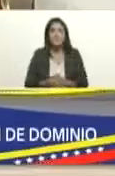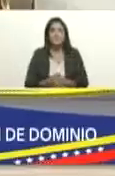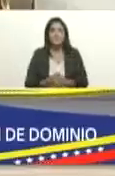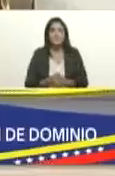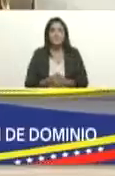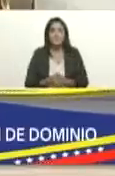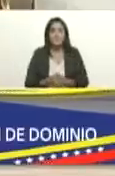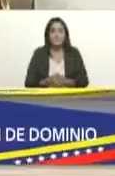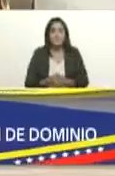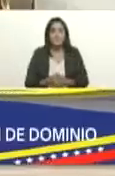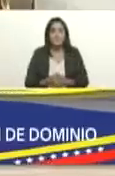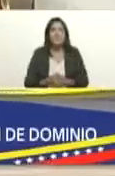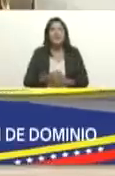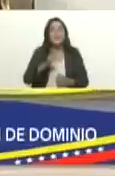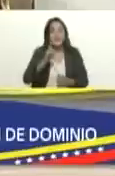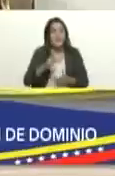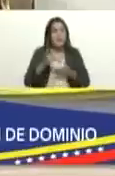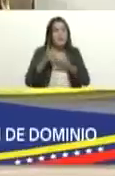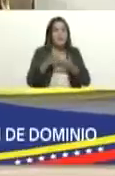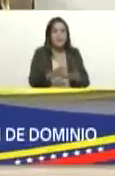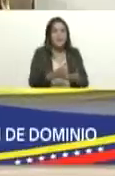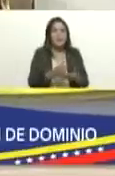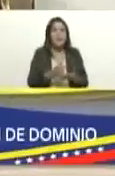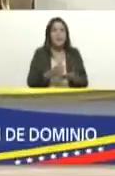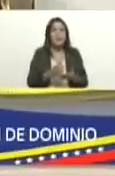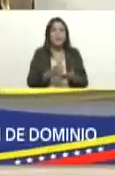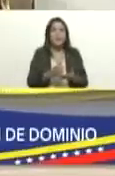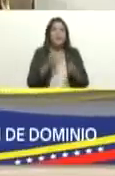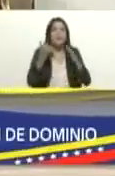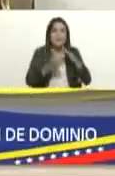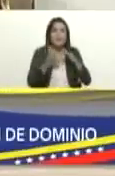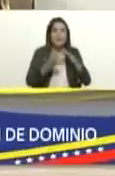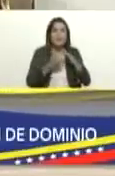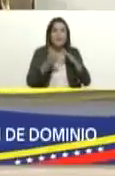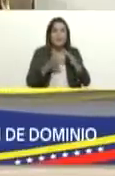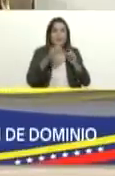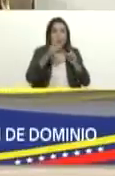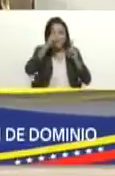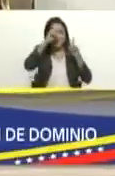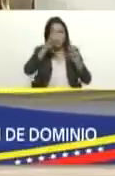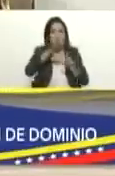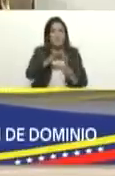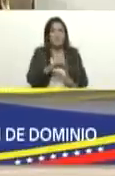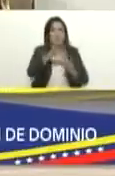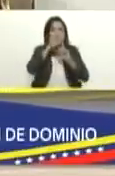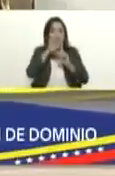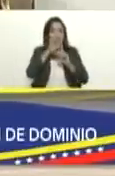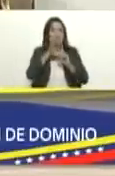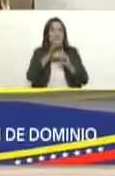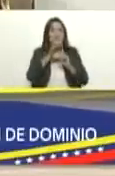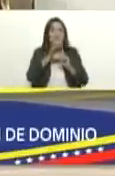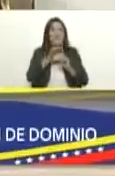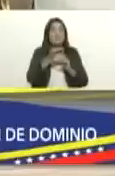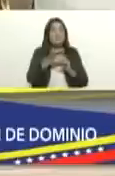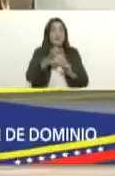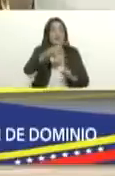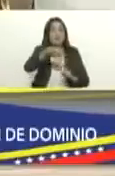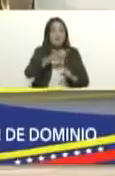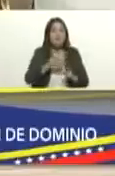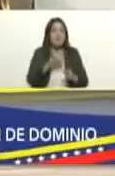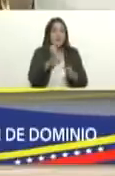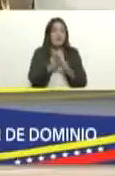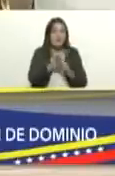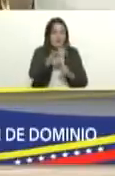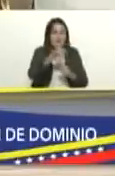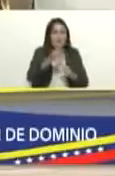de las dependencias especializadas que participan en el proceso de extinción de dominio y la administración y recuperación de los